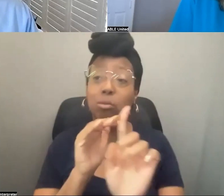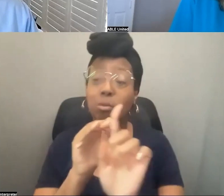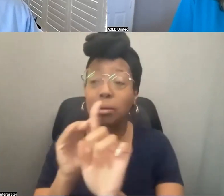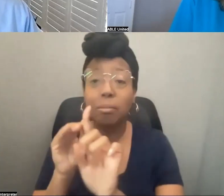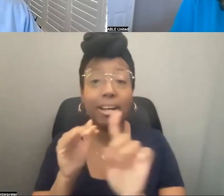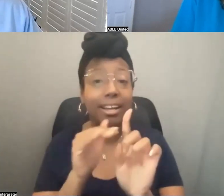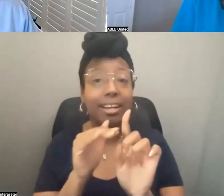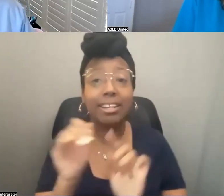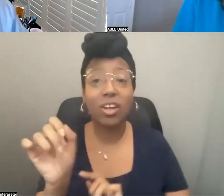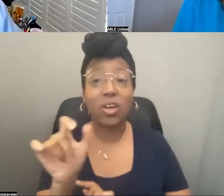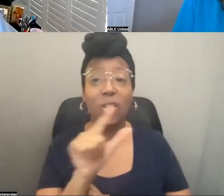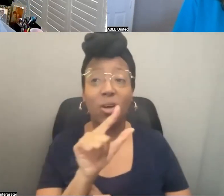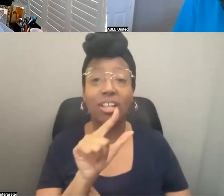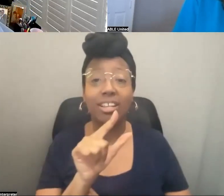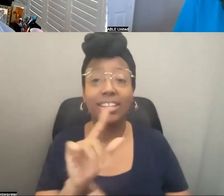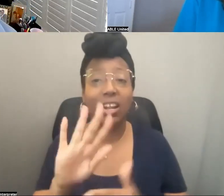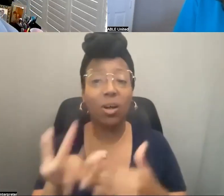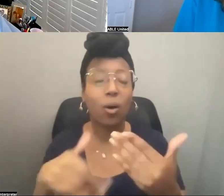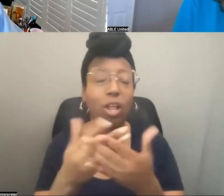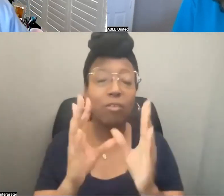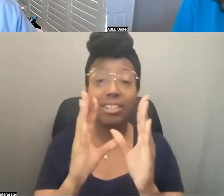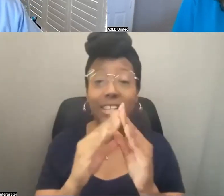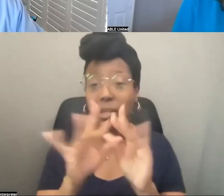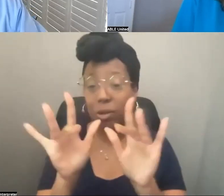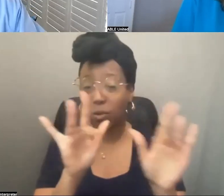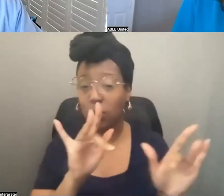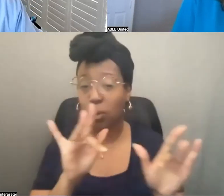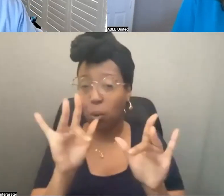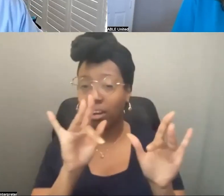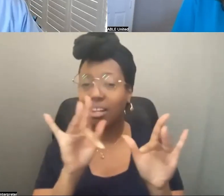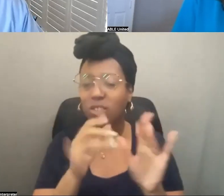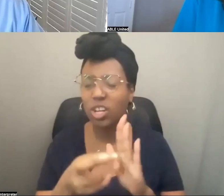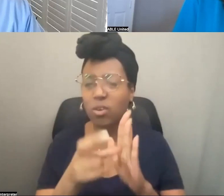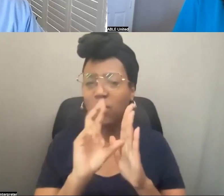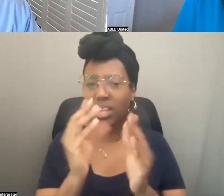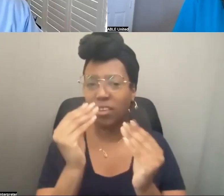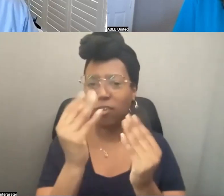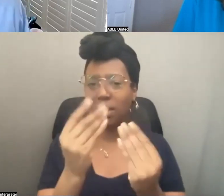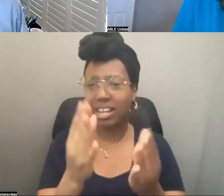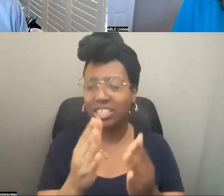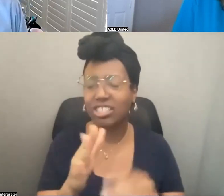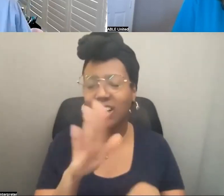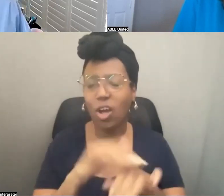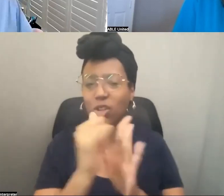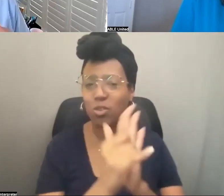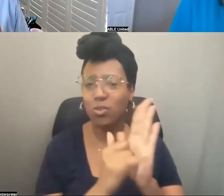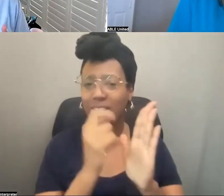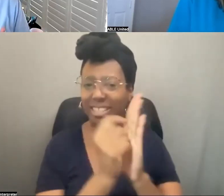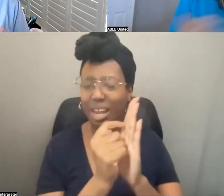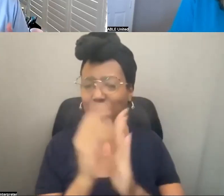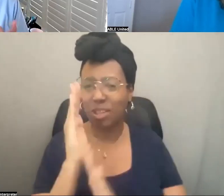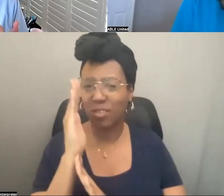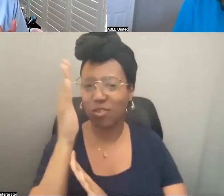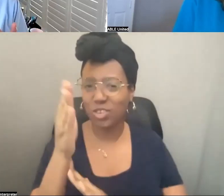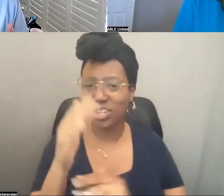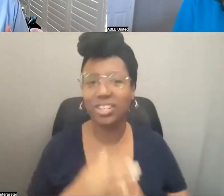recordarles a todos que todas nuestras sesiones están siendo grabadas y van a poder revisar la información en nuestra página de YouTube